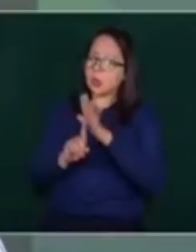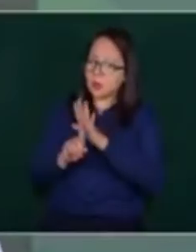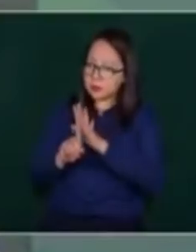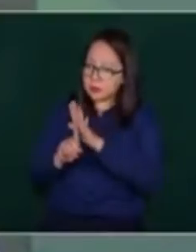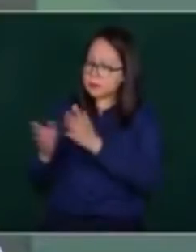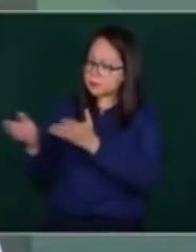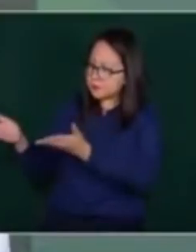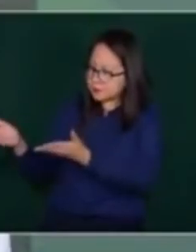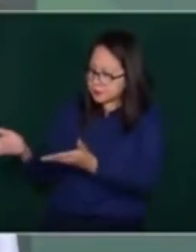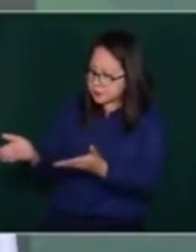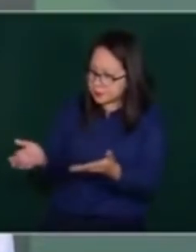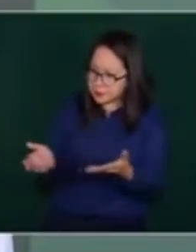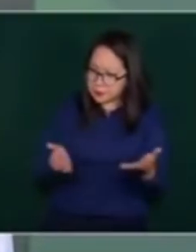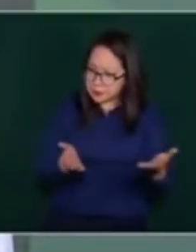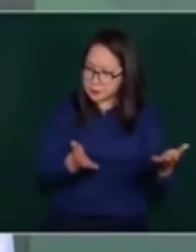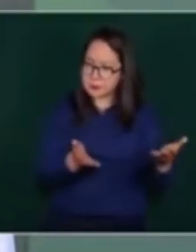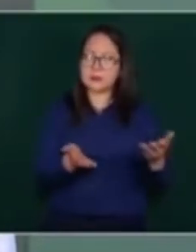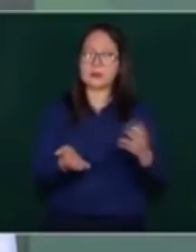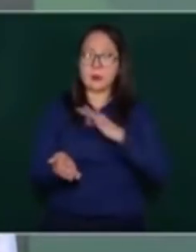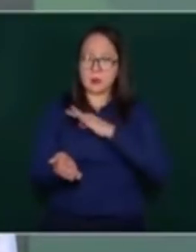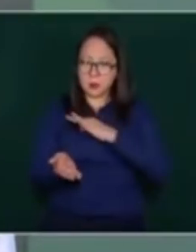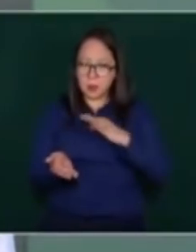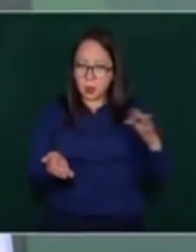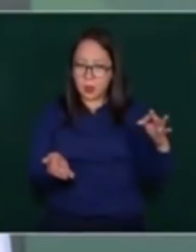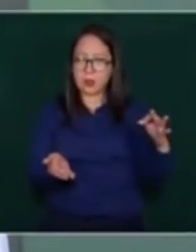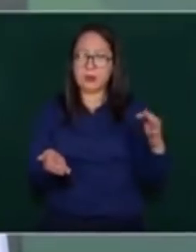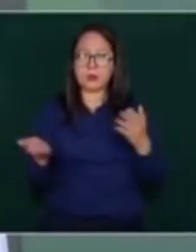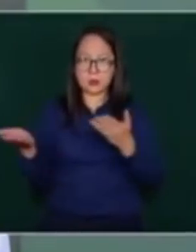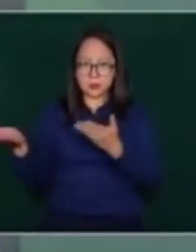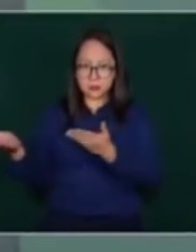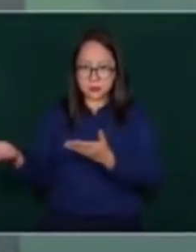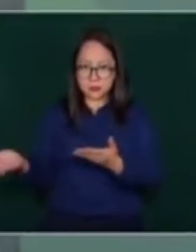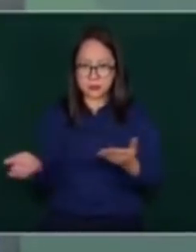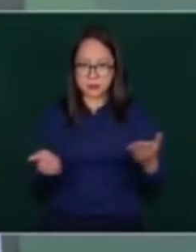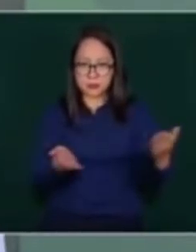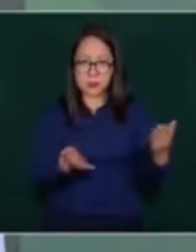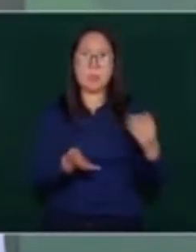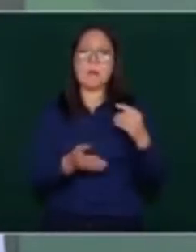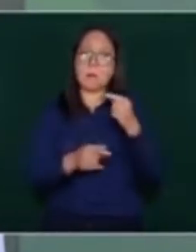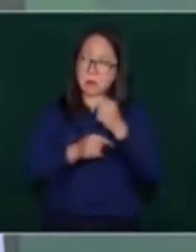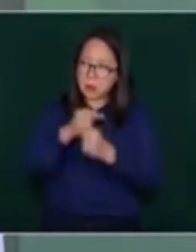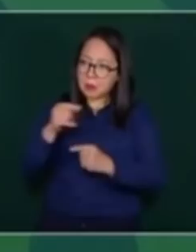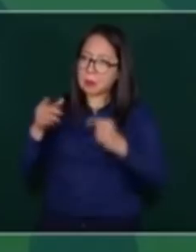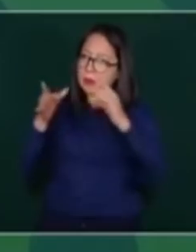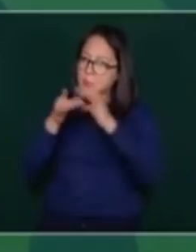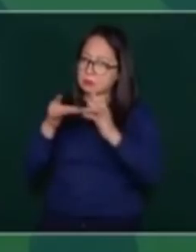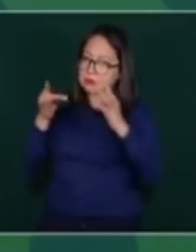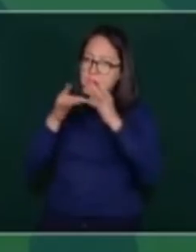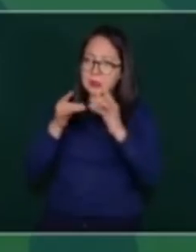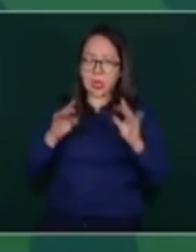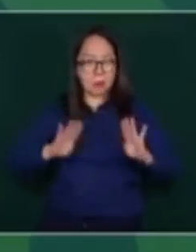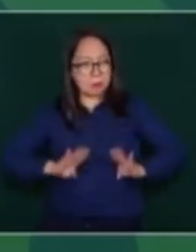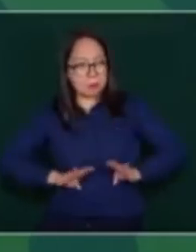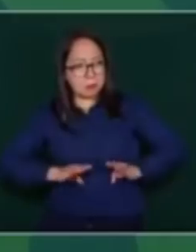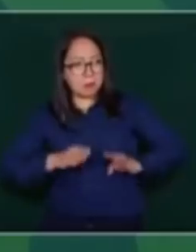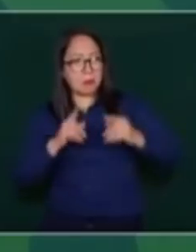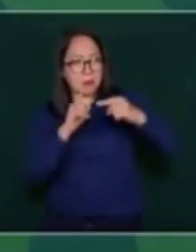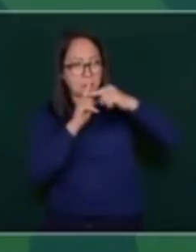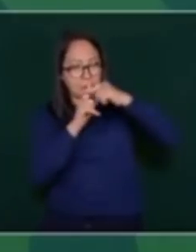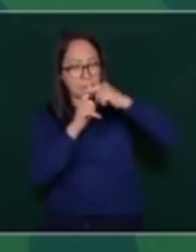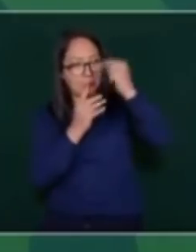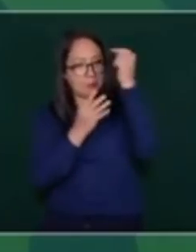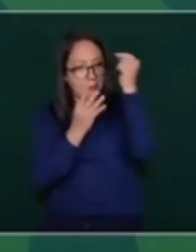pasándose. ¿Hay ventajas en el nuevo aeropuerto? Bueno, primero